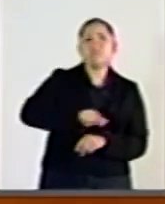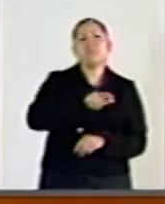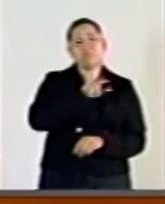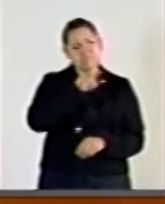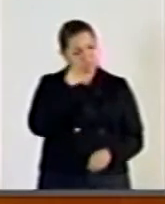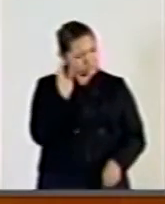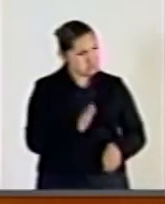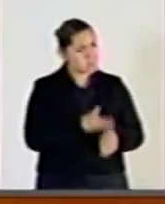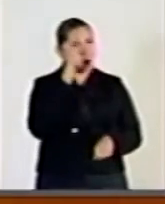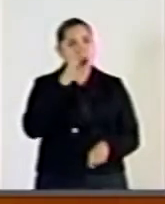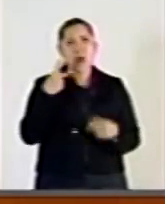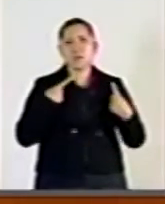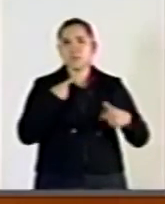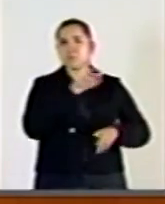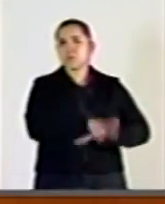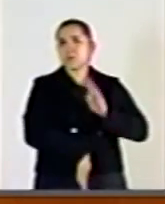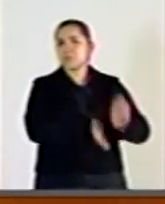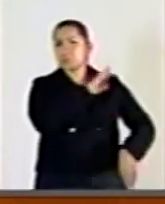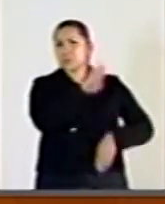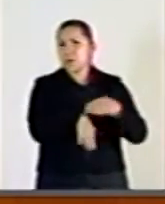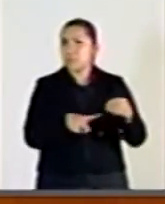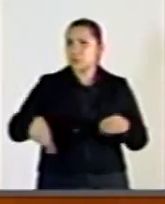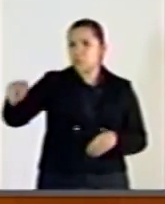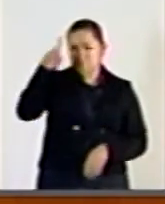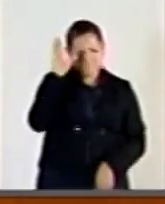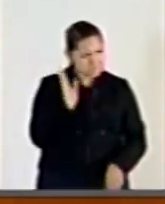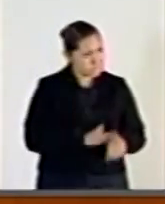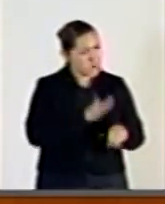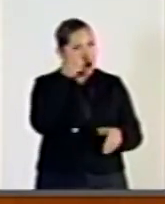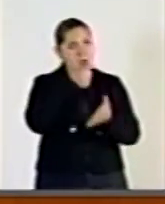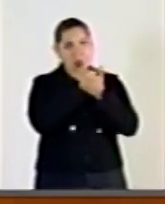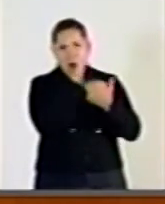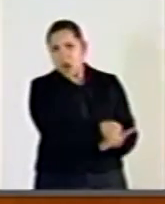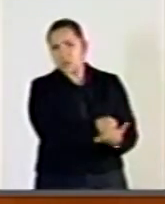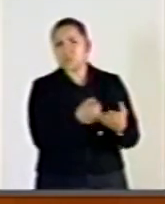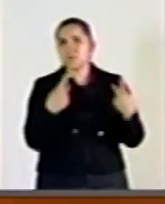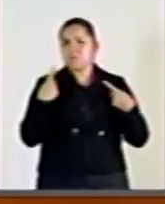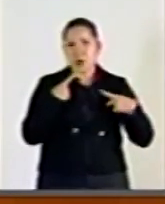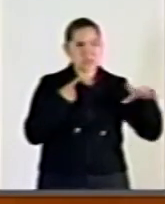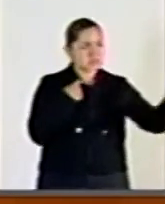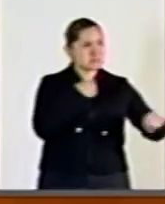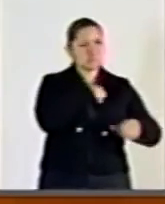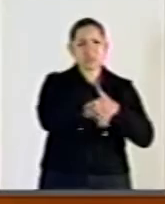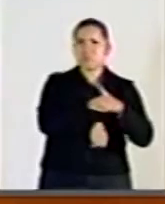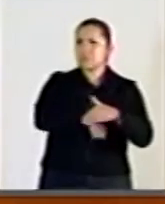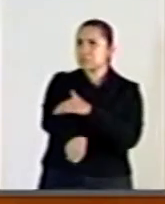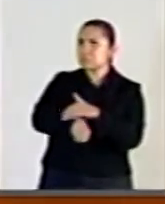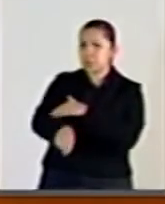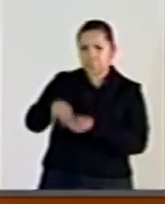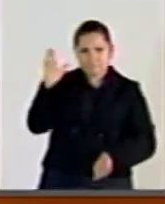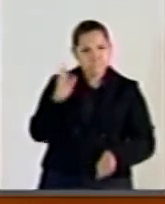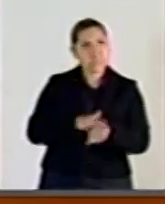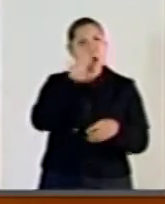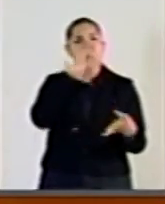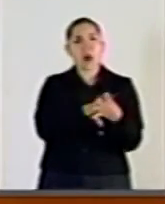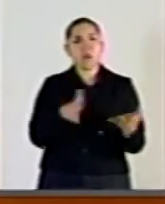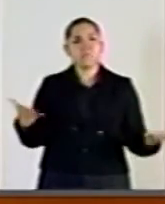más reprimidos, más encarcelados, más despedidos